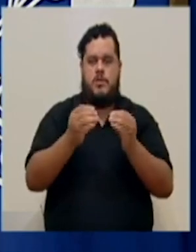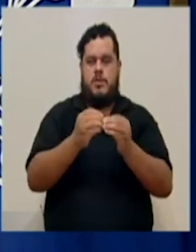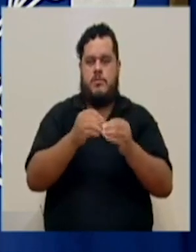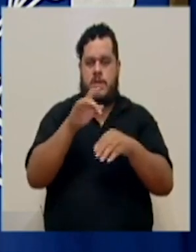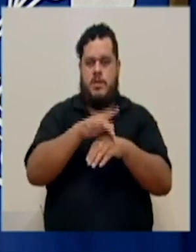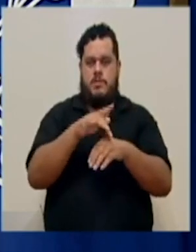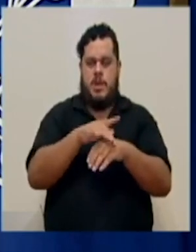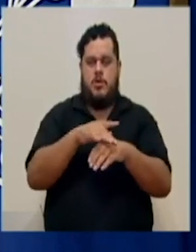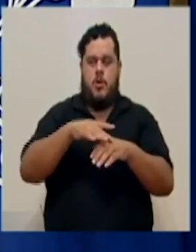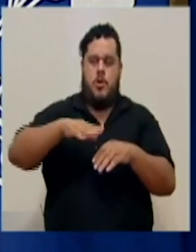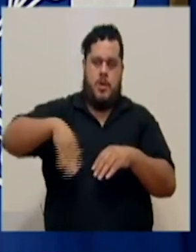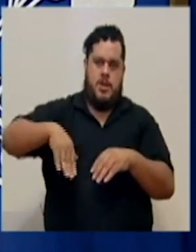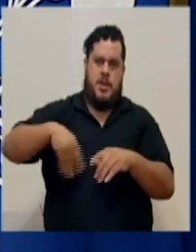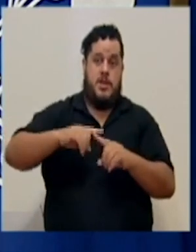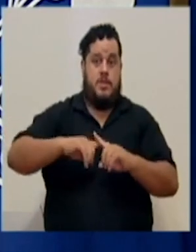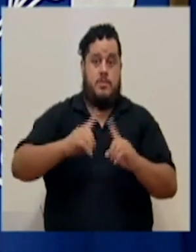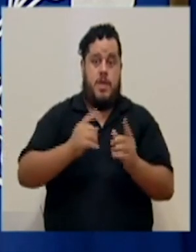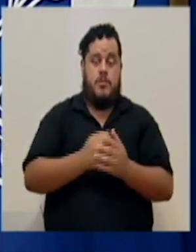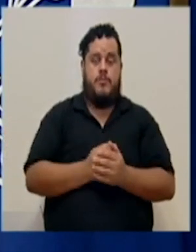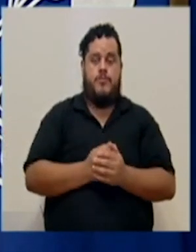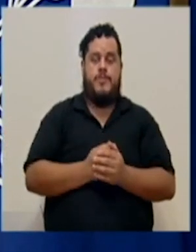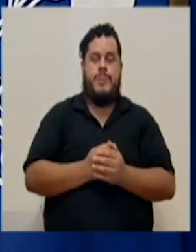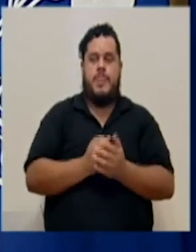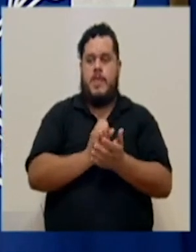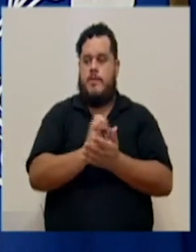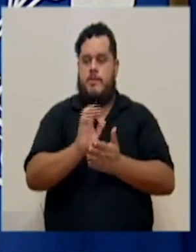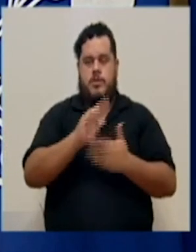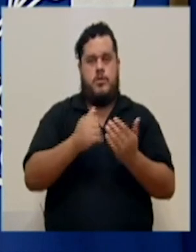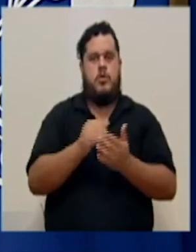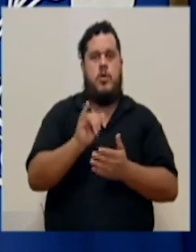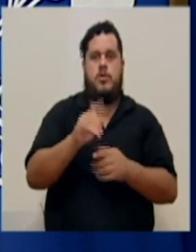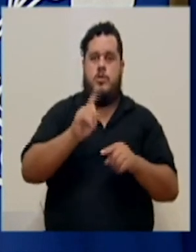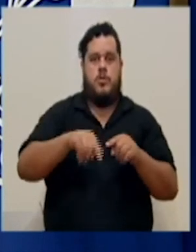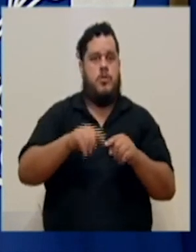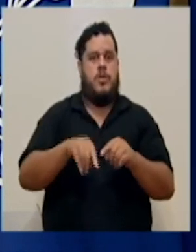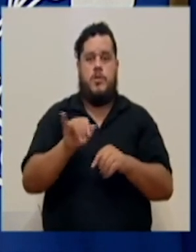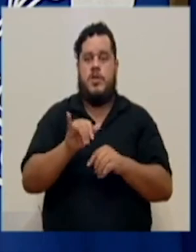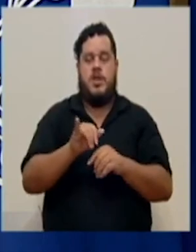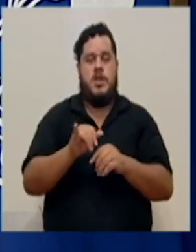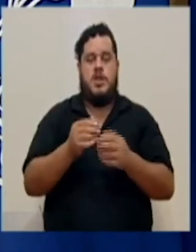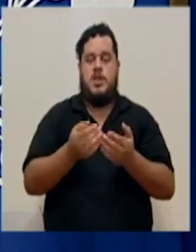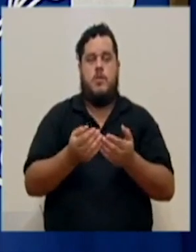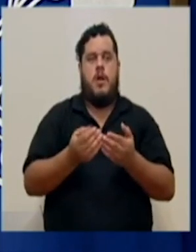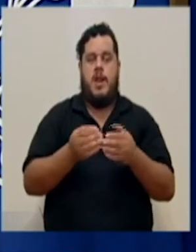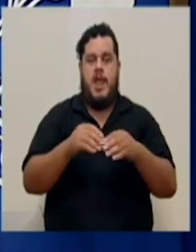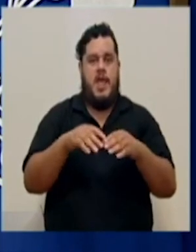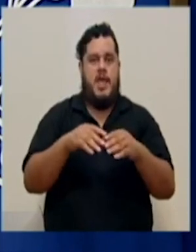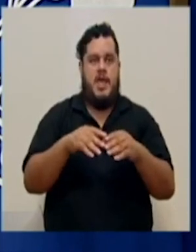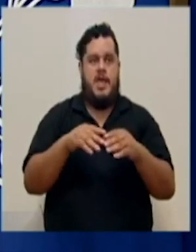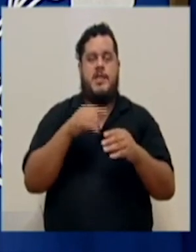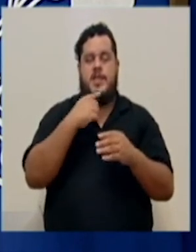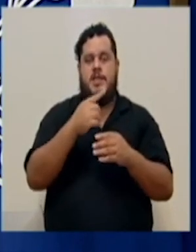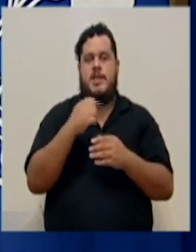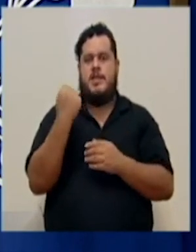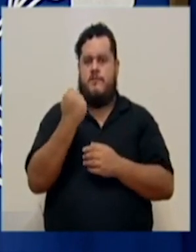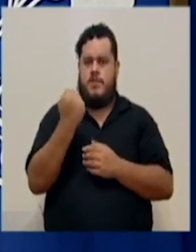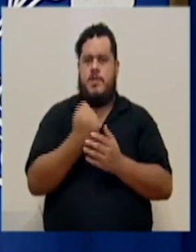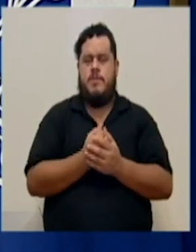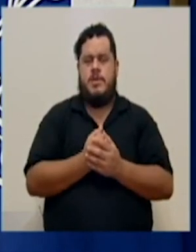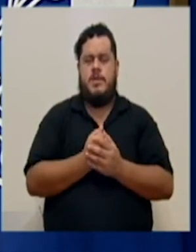temprano que tarde, pero previendo todo eso no podemos tampoco interrumpir y ya incidir tan fuertemente